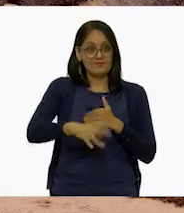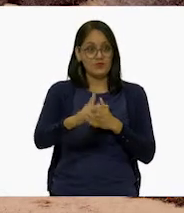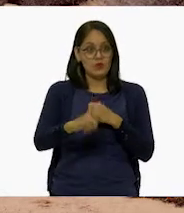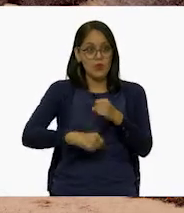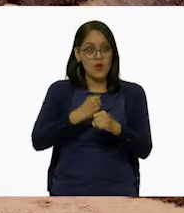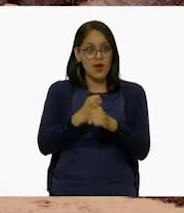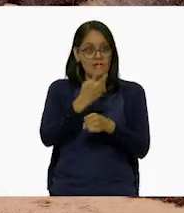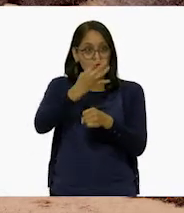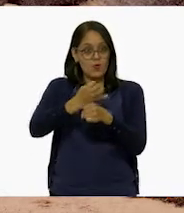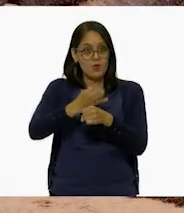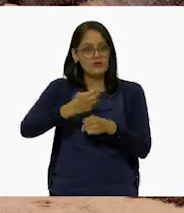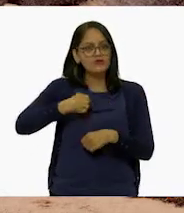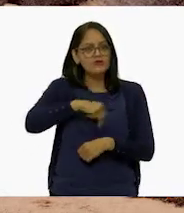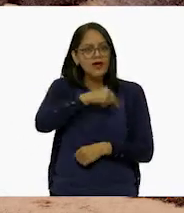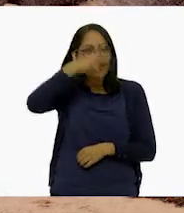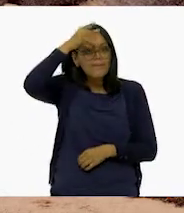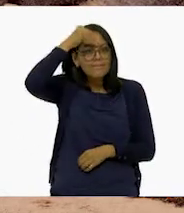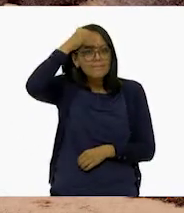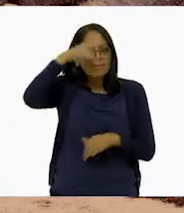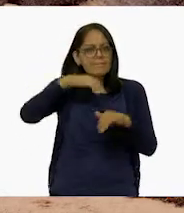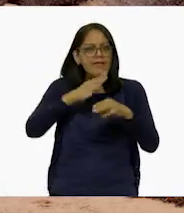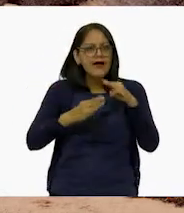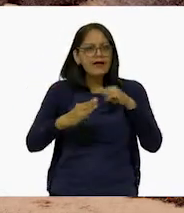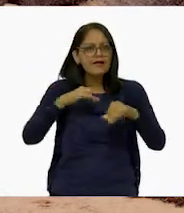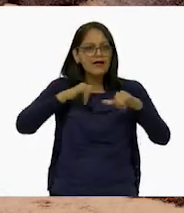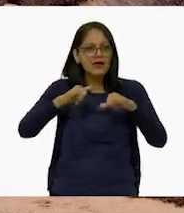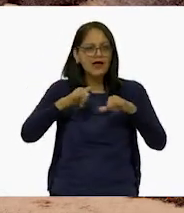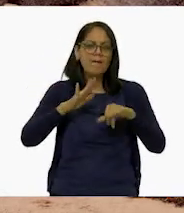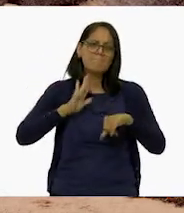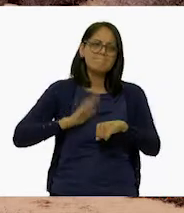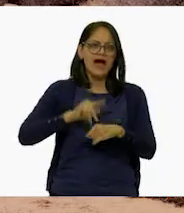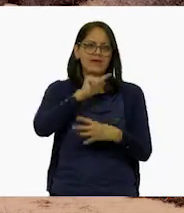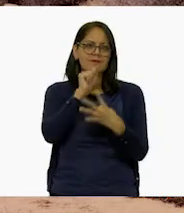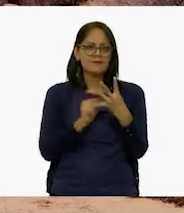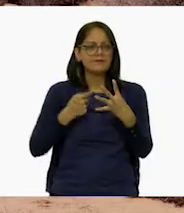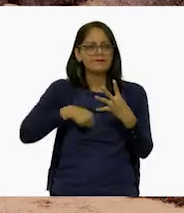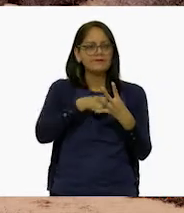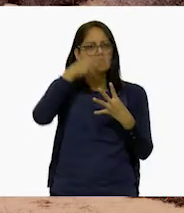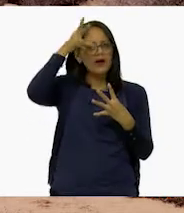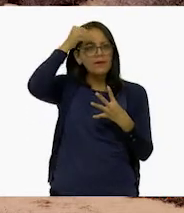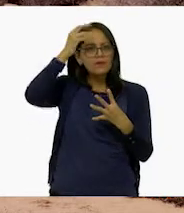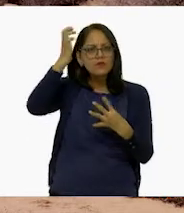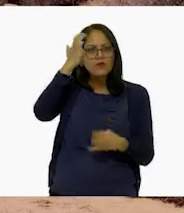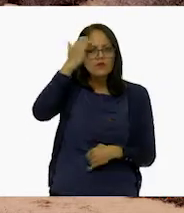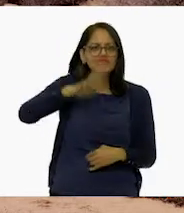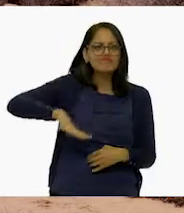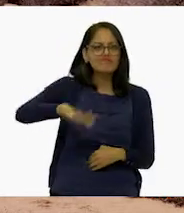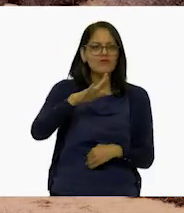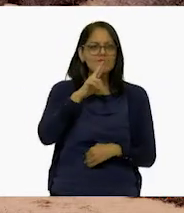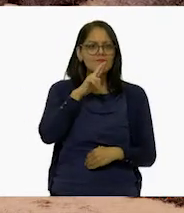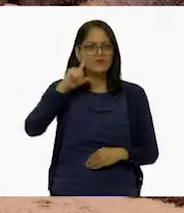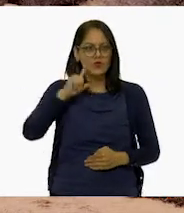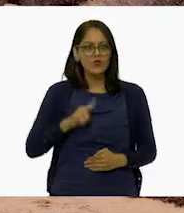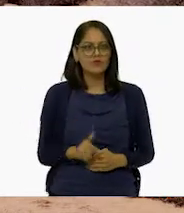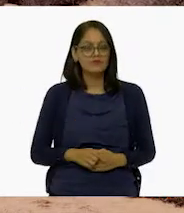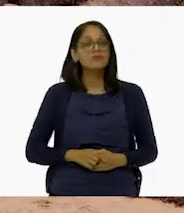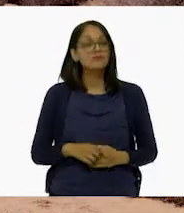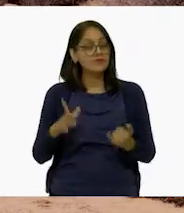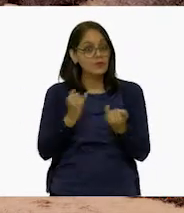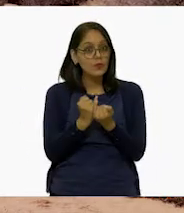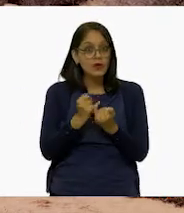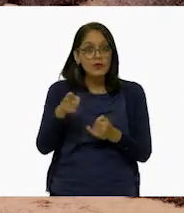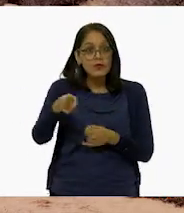curso de cuarto grado de geografía, tendremos mayores elementos para conocer mejor este lugar. Y cualquier